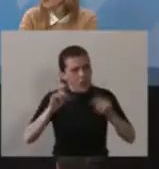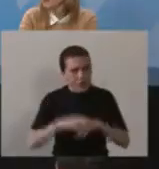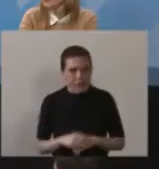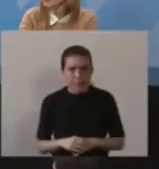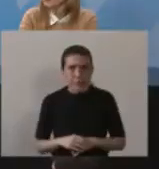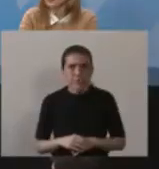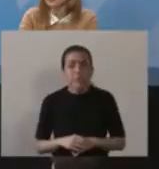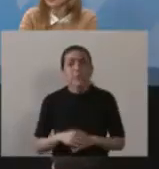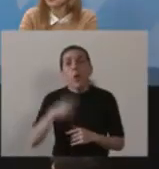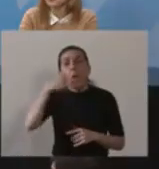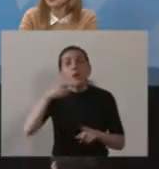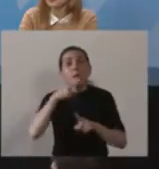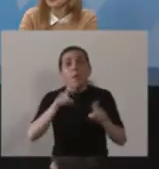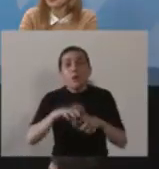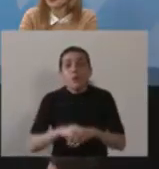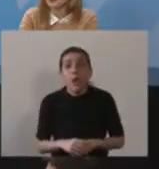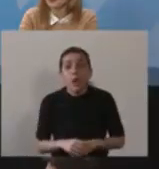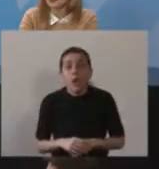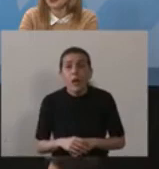Última pregunta.